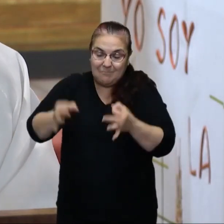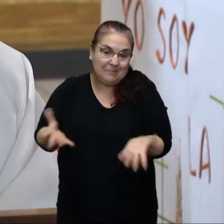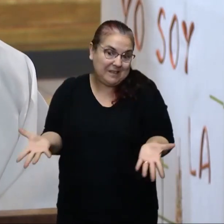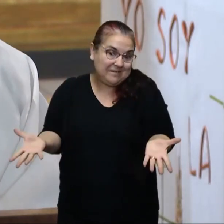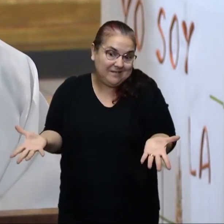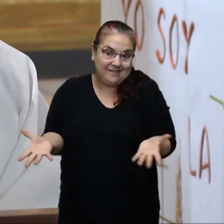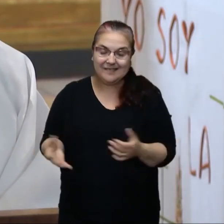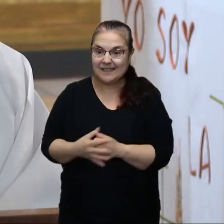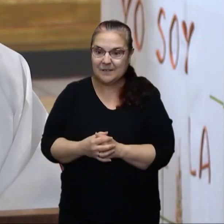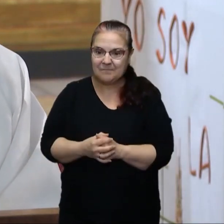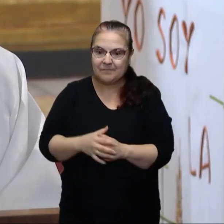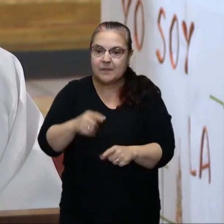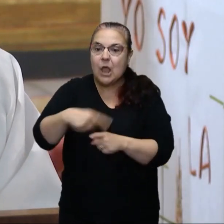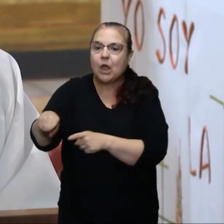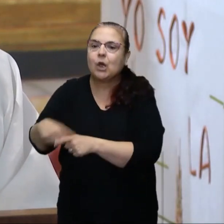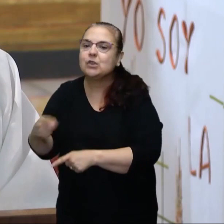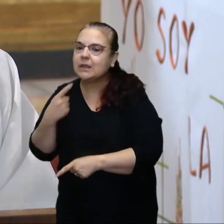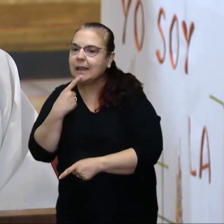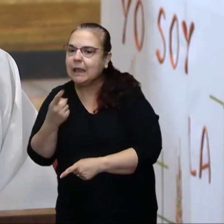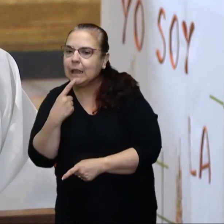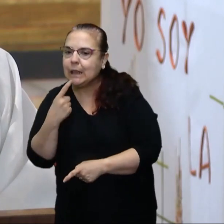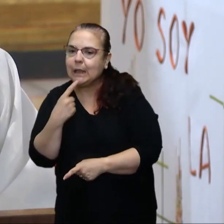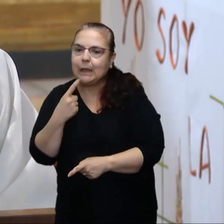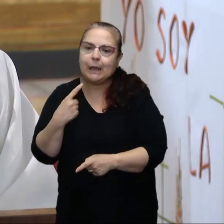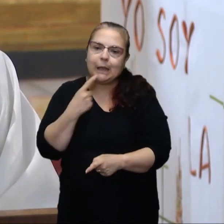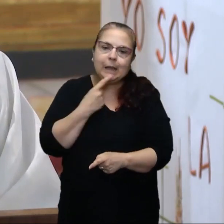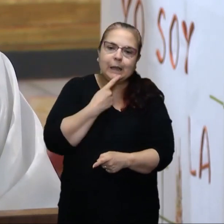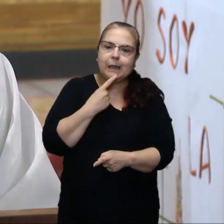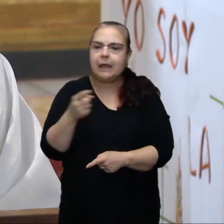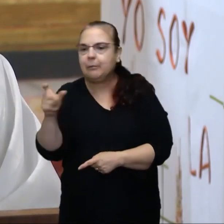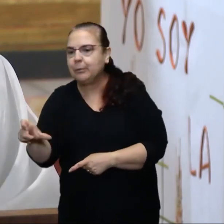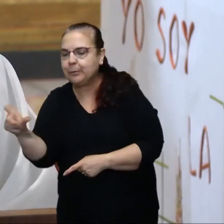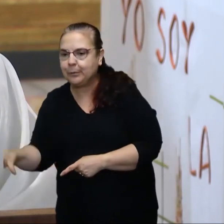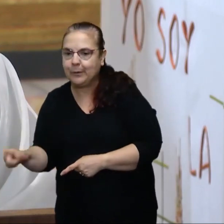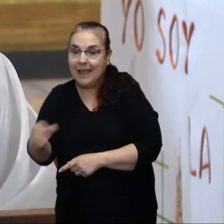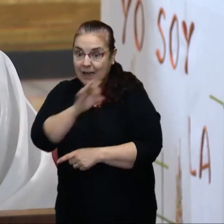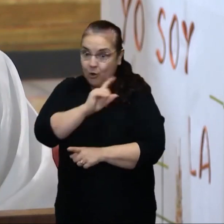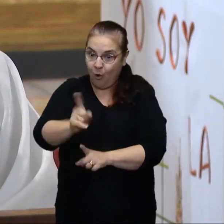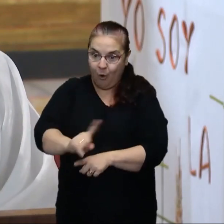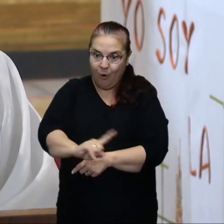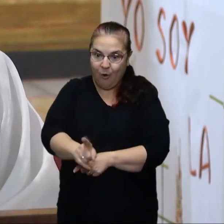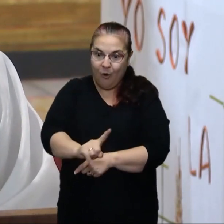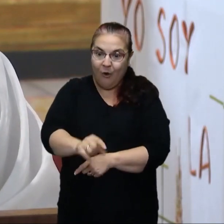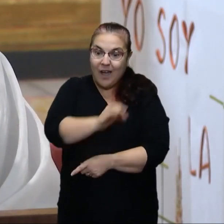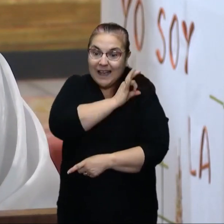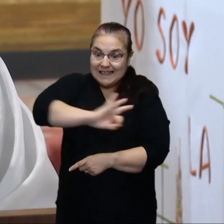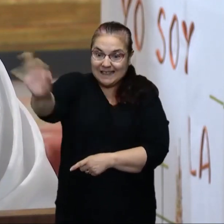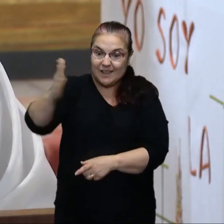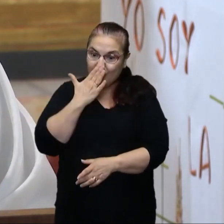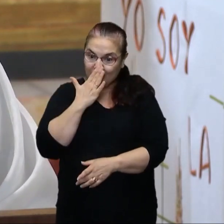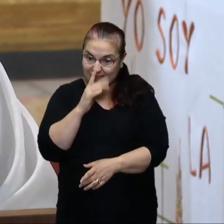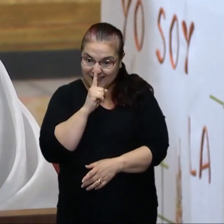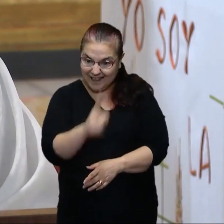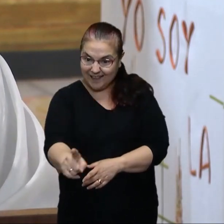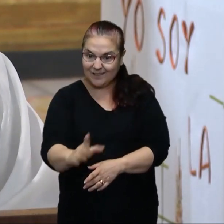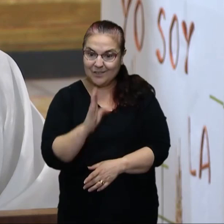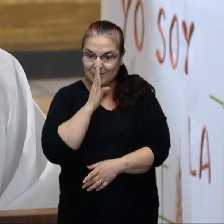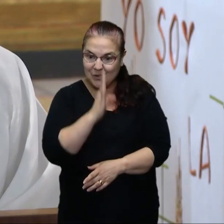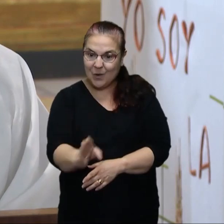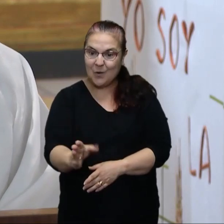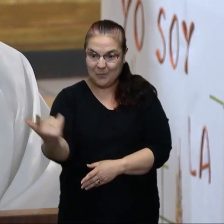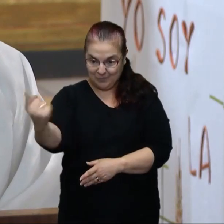No de las cosas que me dicen unos u otros. No, no. Las que me dice el Señor directamente a mí o a través de las personas y las identifico.